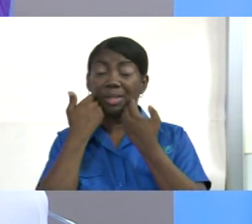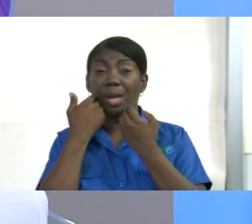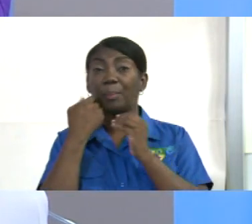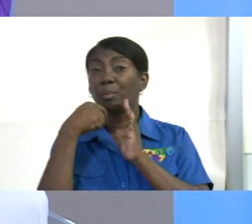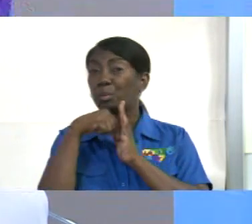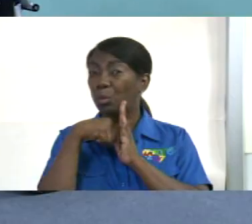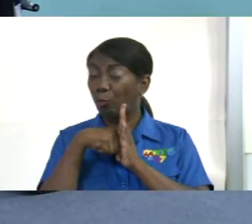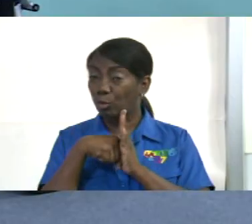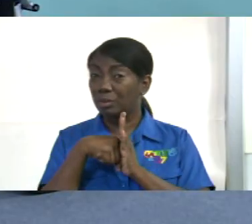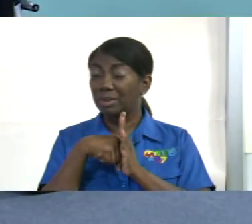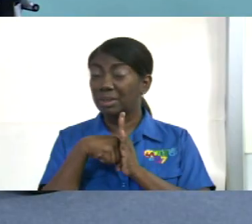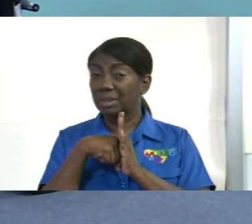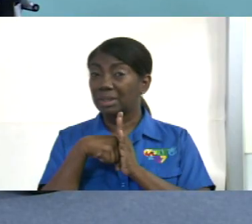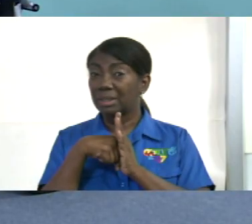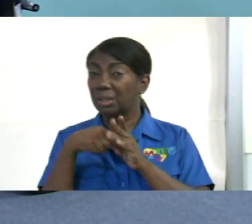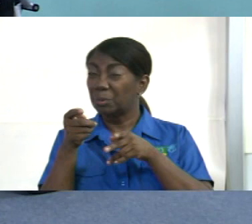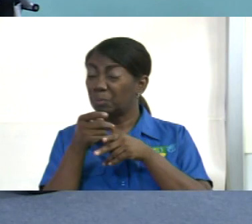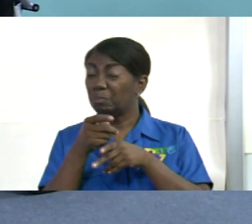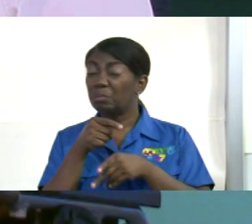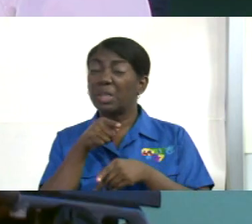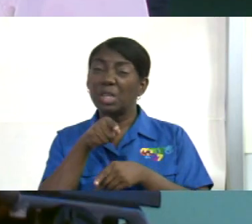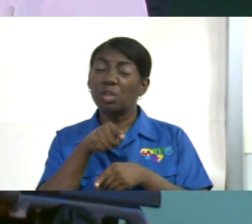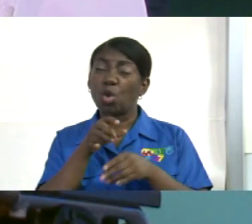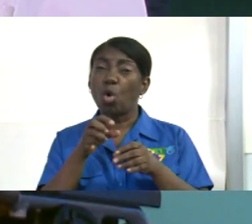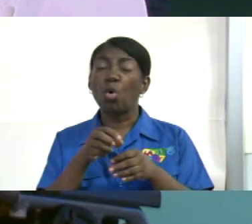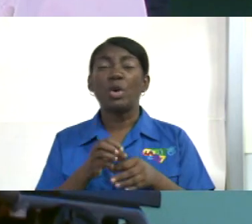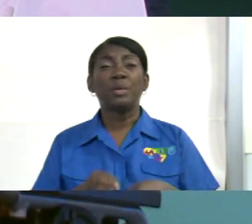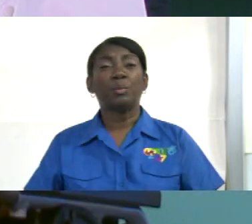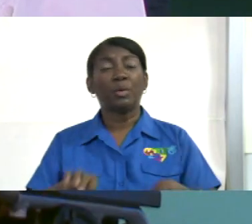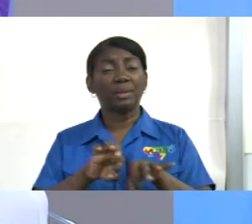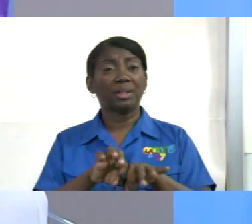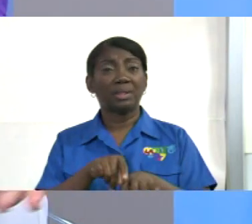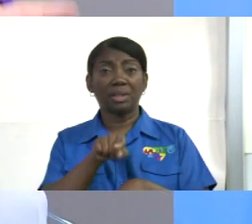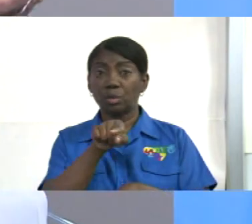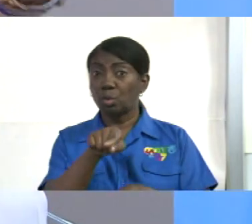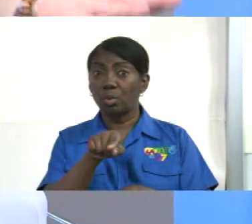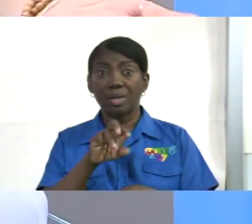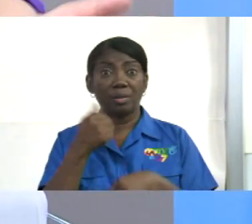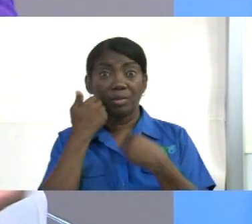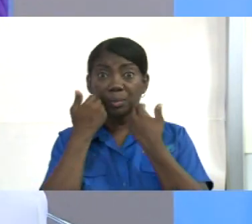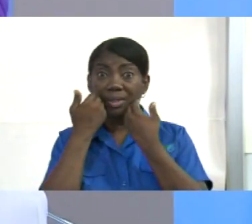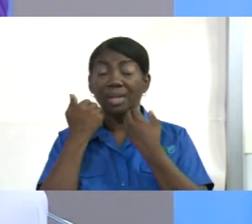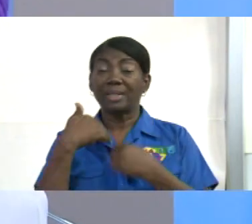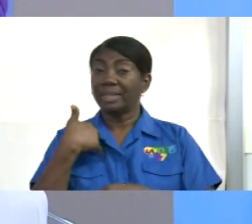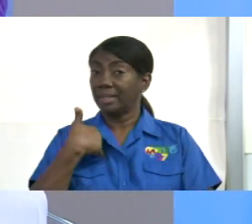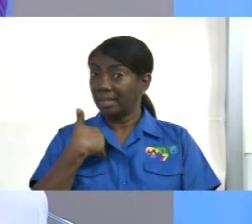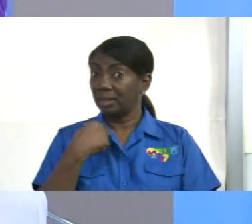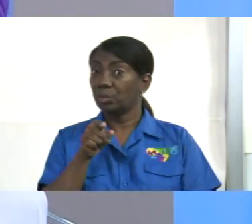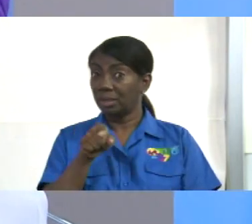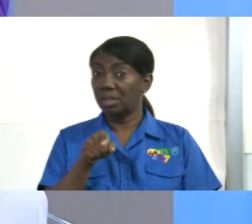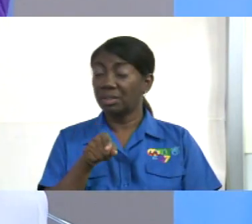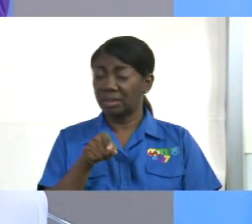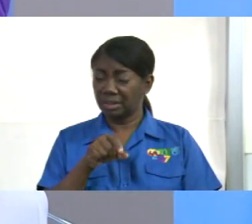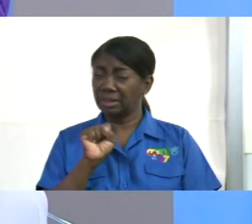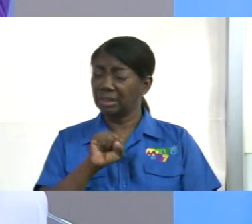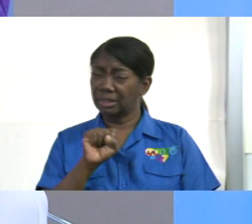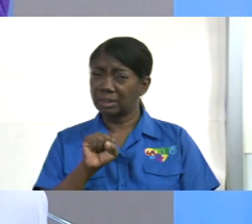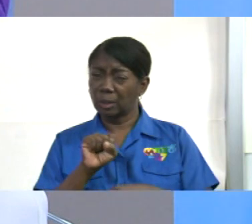pero lo importante aquí no es la condición que usted tiene, aunque sí sabemos que le afecta